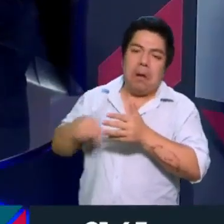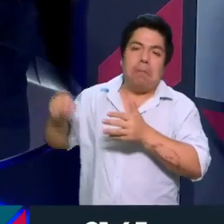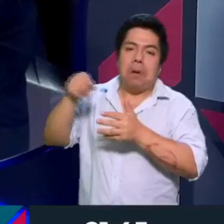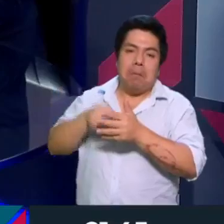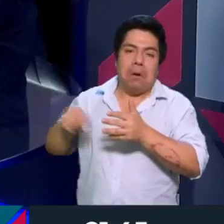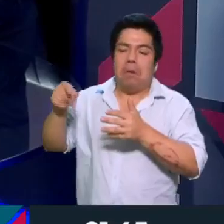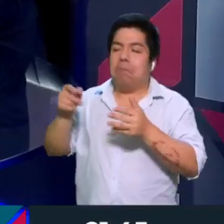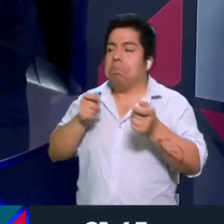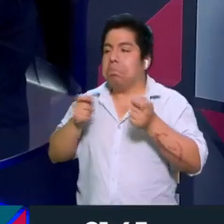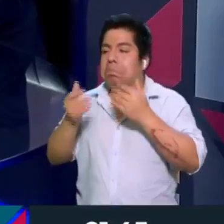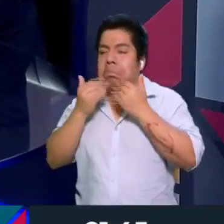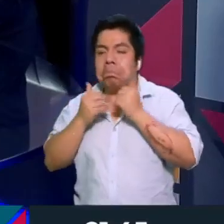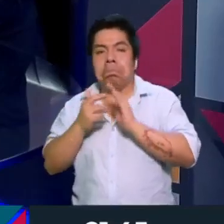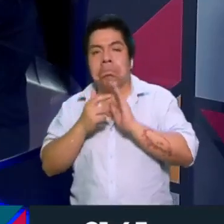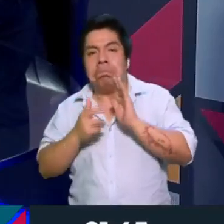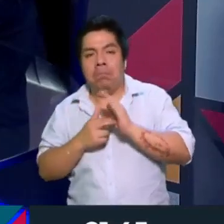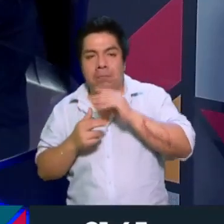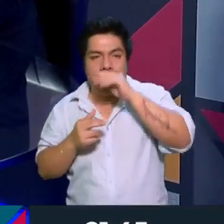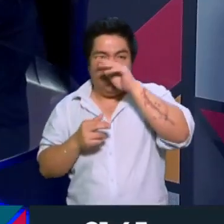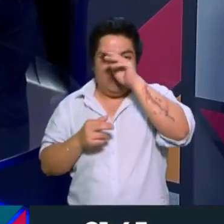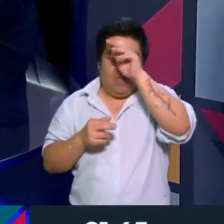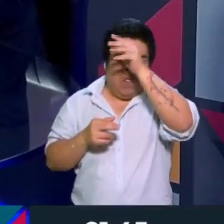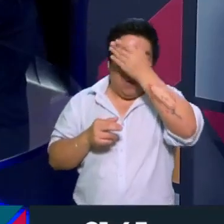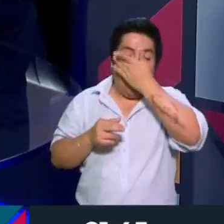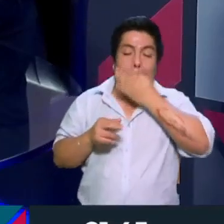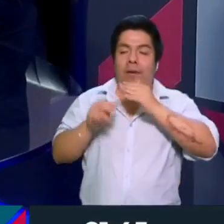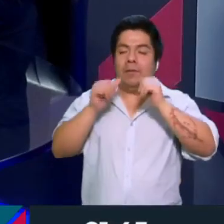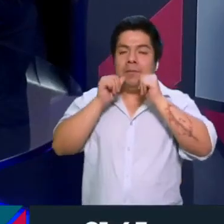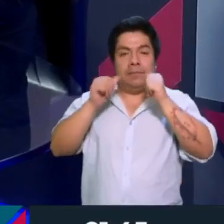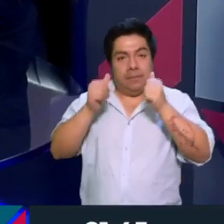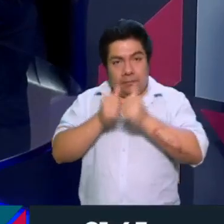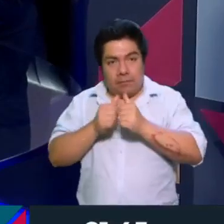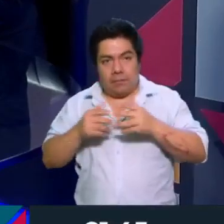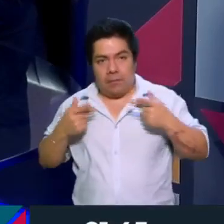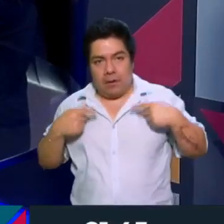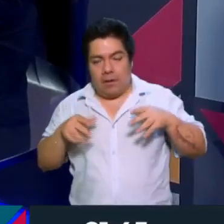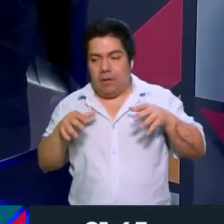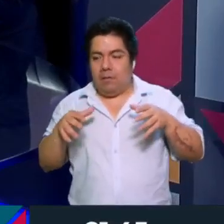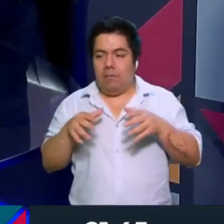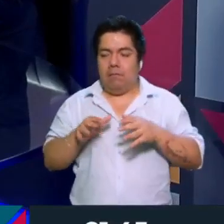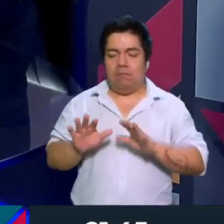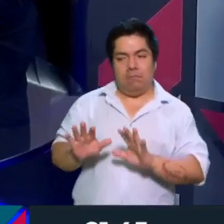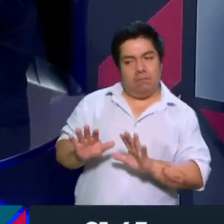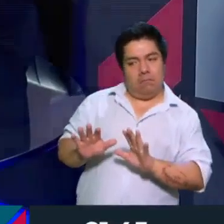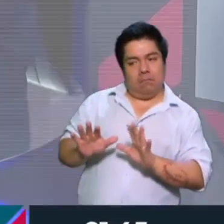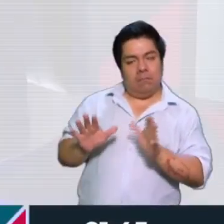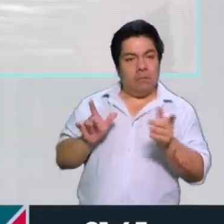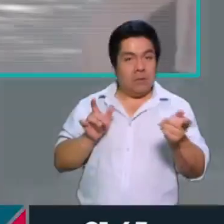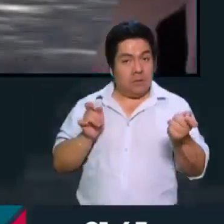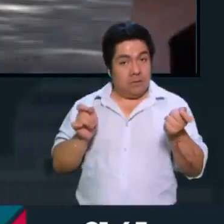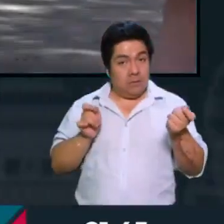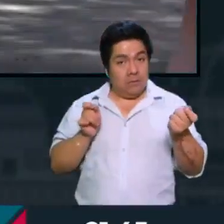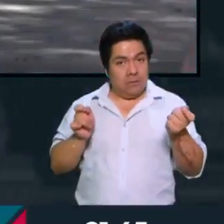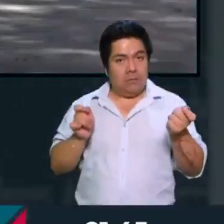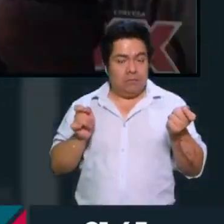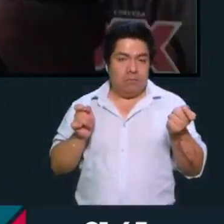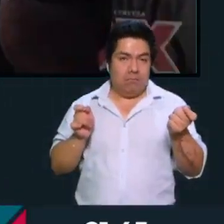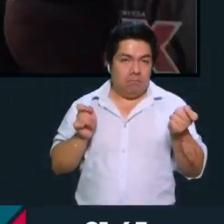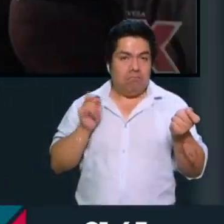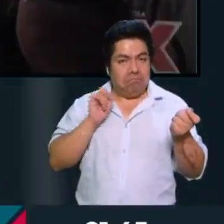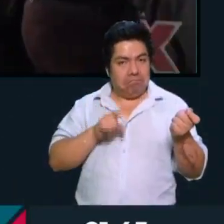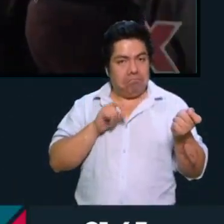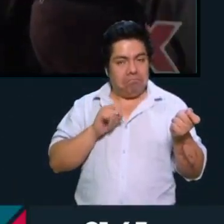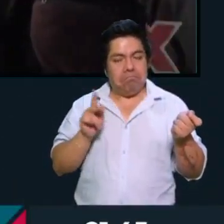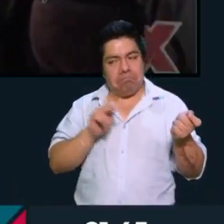estaba regulado y hubo un momento en el que la sociedad tuvo la necesidad de regular este tipo de contenidos. Yo creo que estamos en un